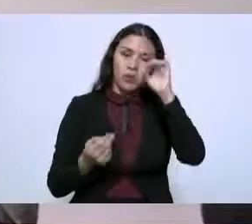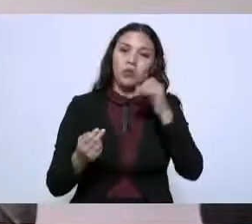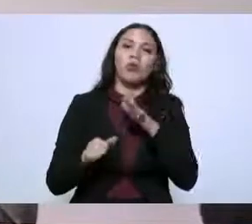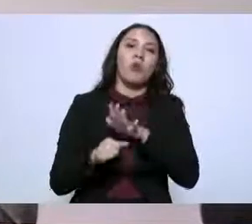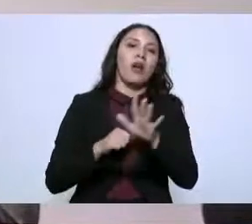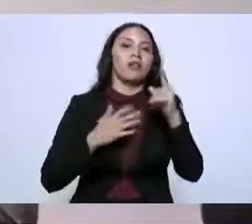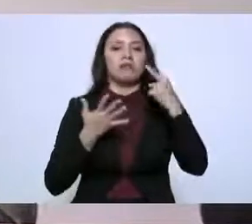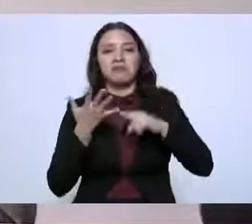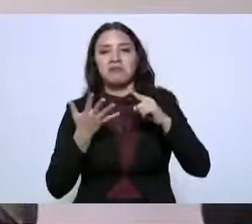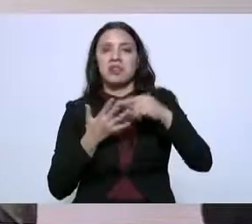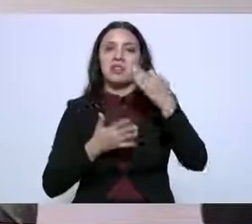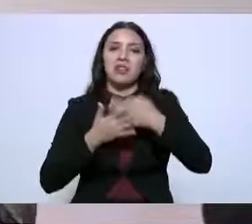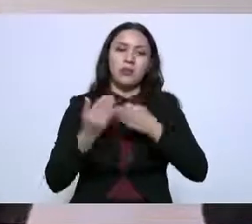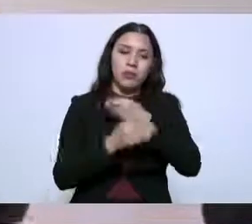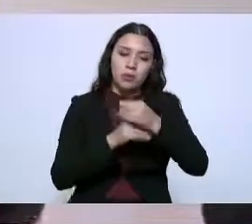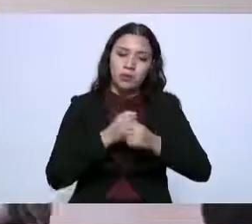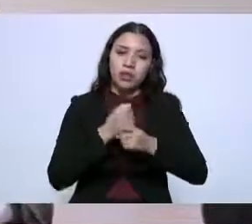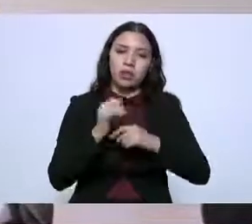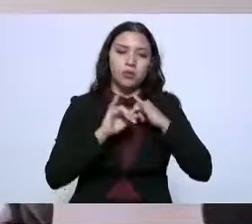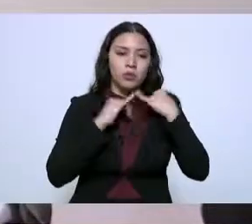esta oportunidad de trabajo.